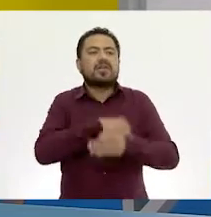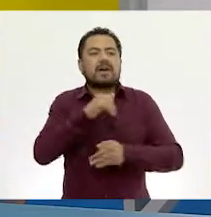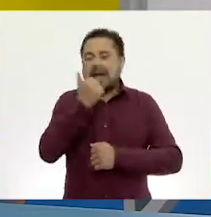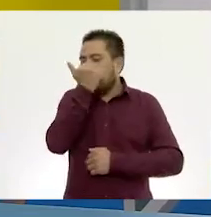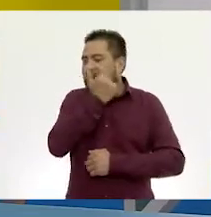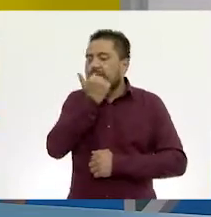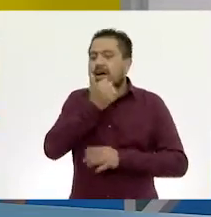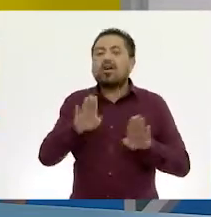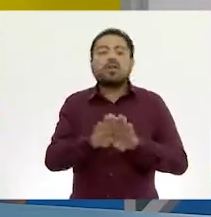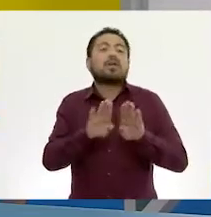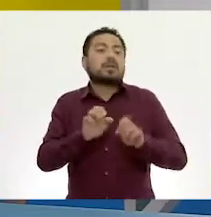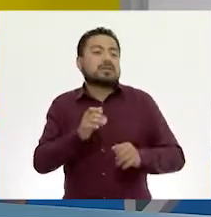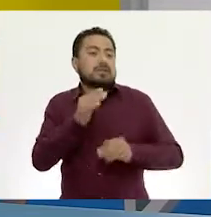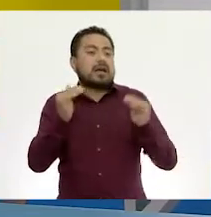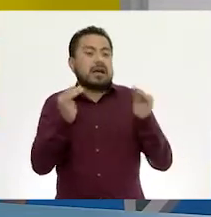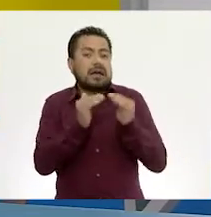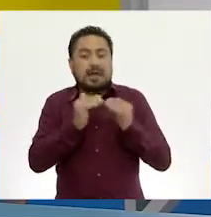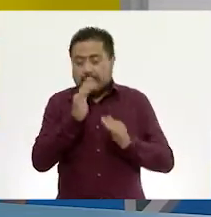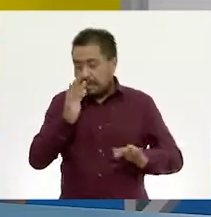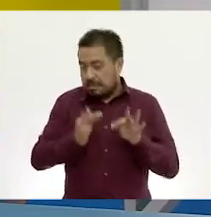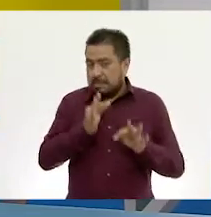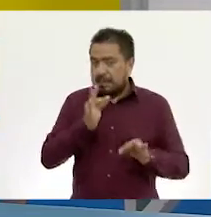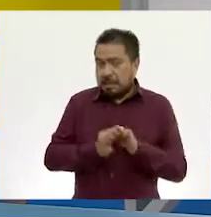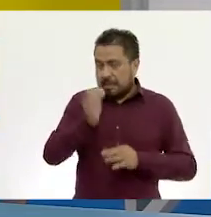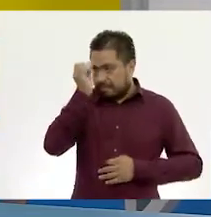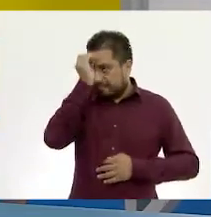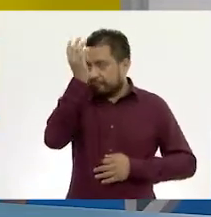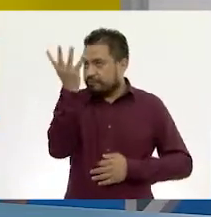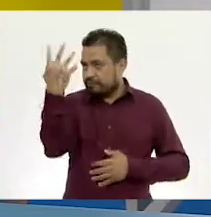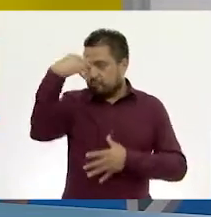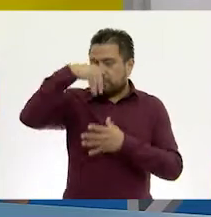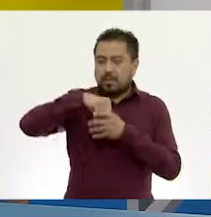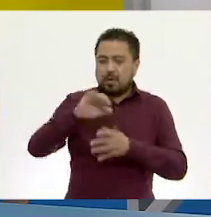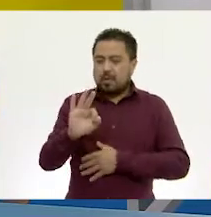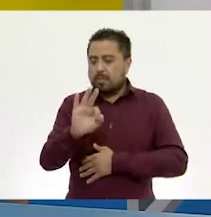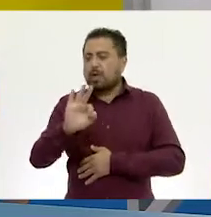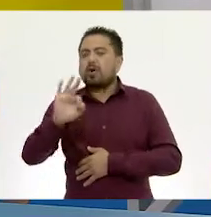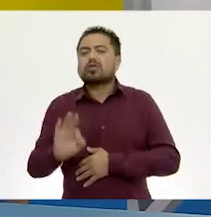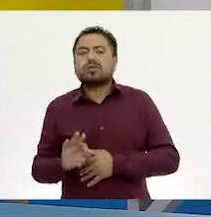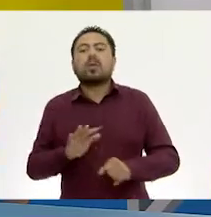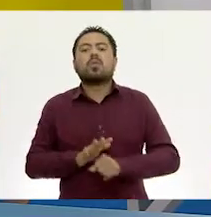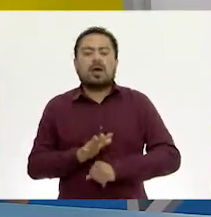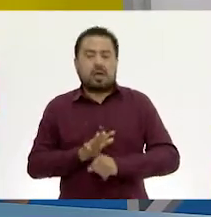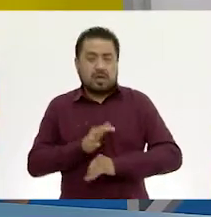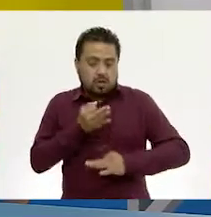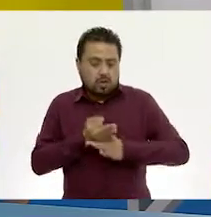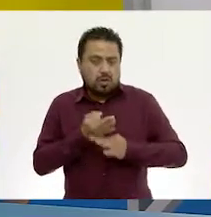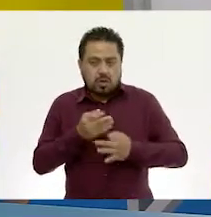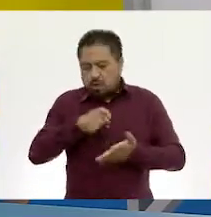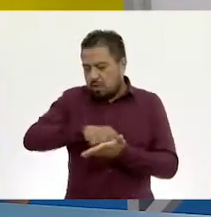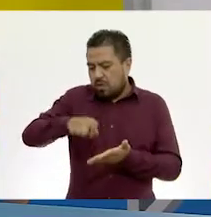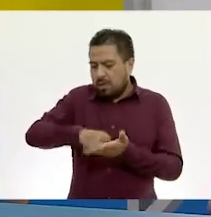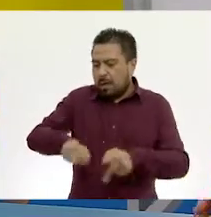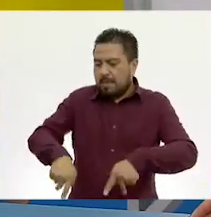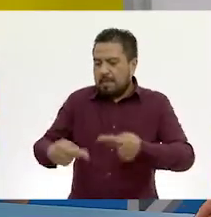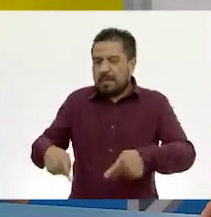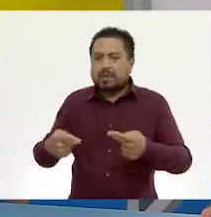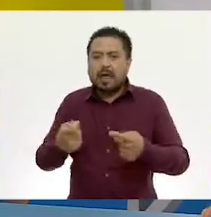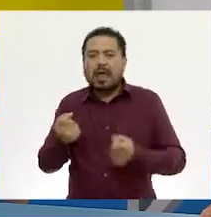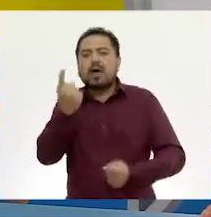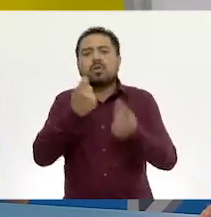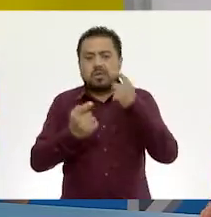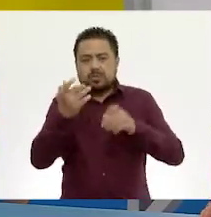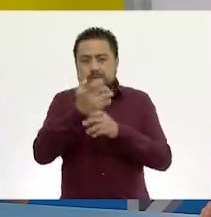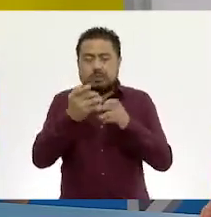ahí en casa? Ya listísimos para aplicar conocimientos sobre porcentaje en la compra y en la venta de algunos productos.